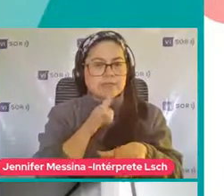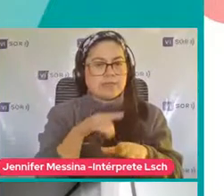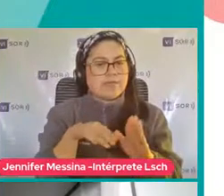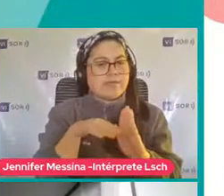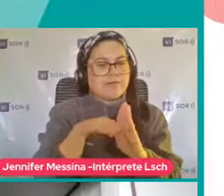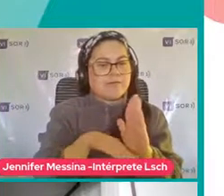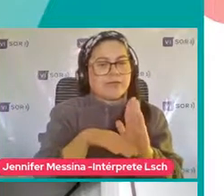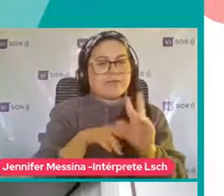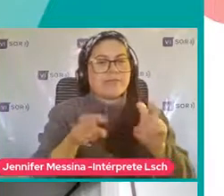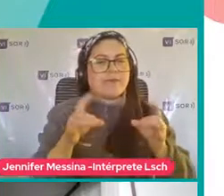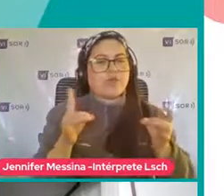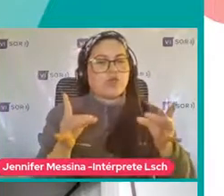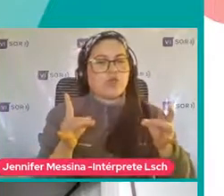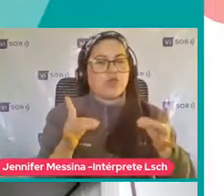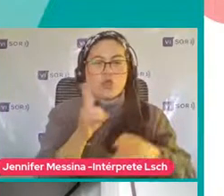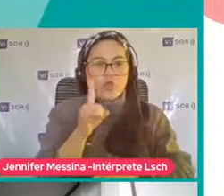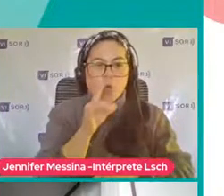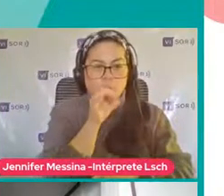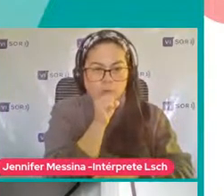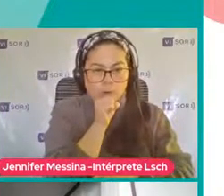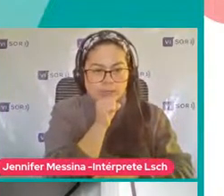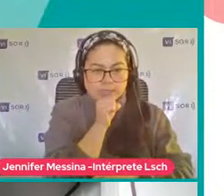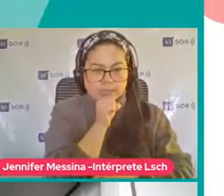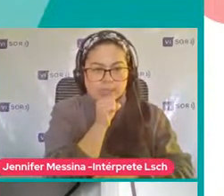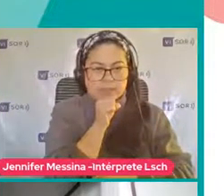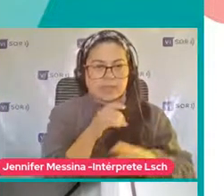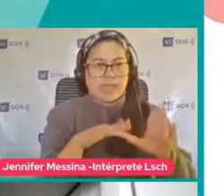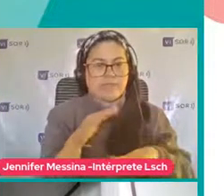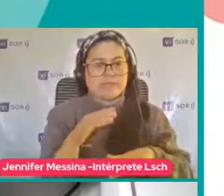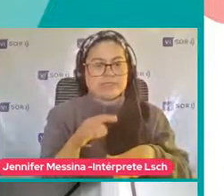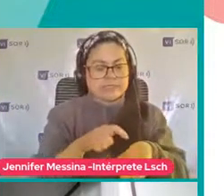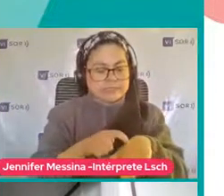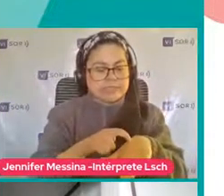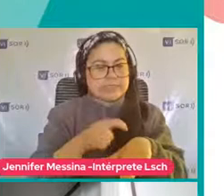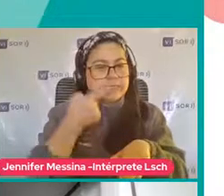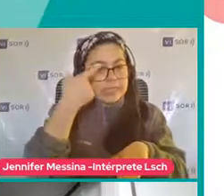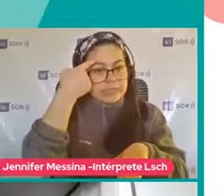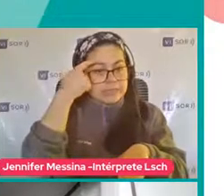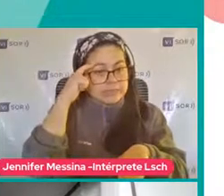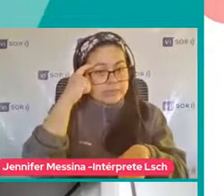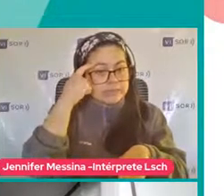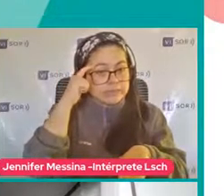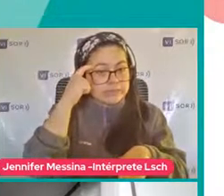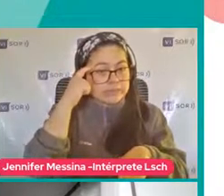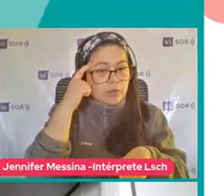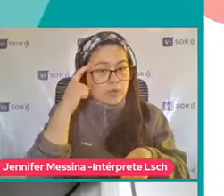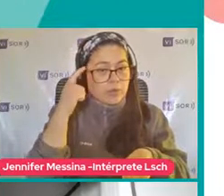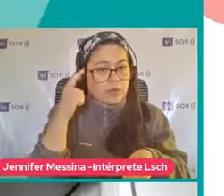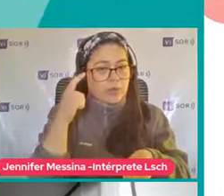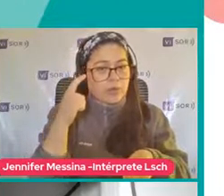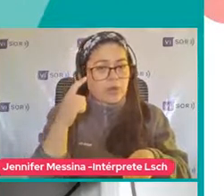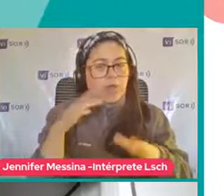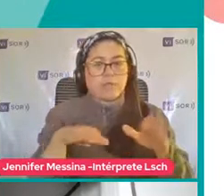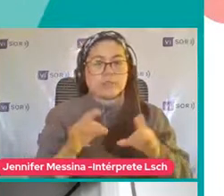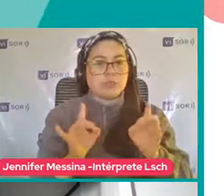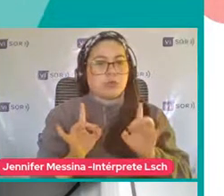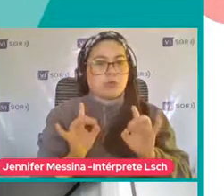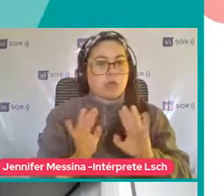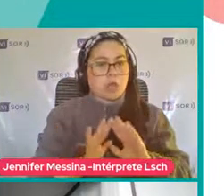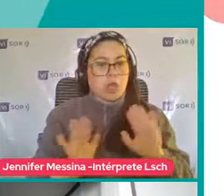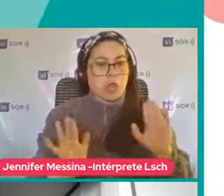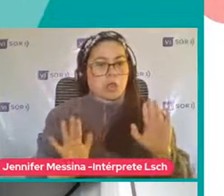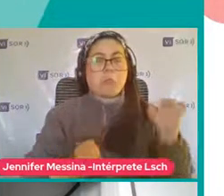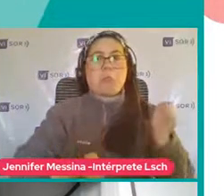Al dolor Lo que puede Producir A veces Heridas Que a ellos No les Causa Mayor dolor Pueden ir